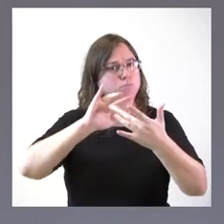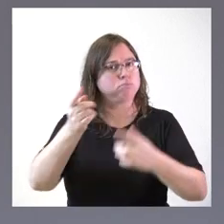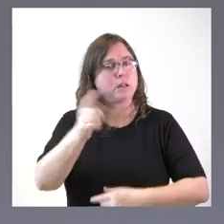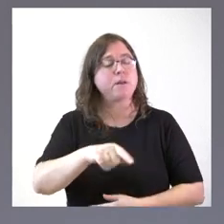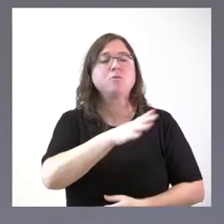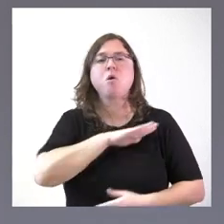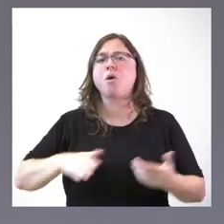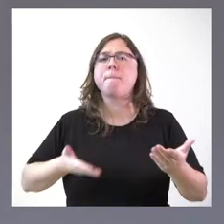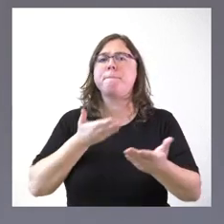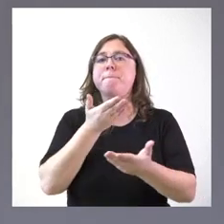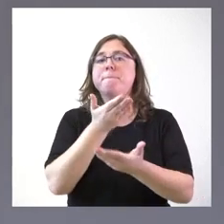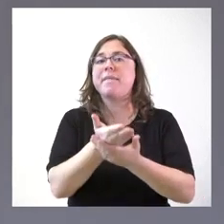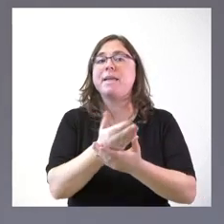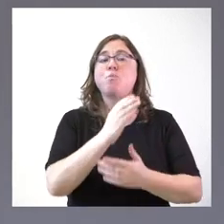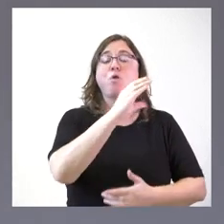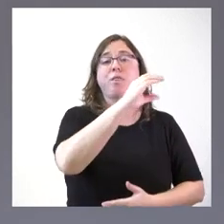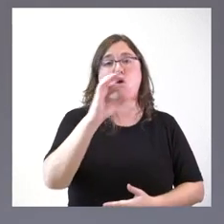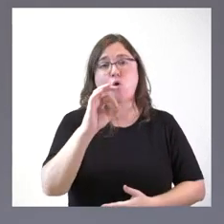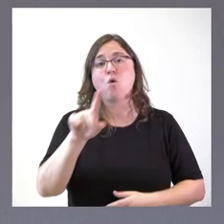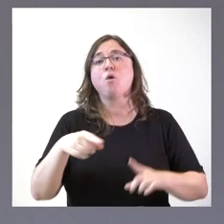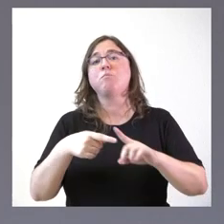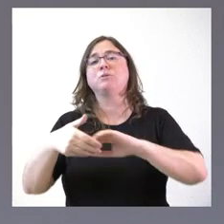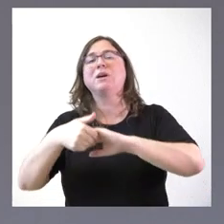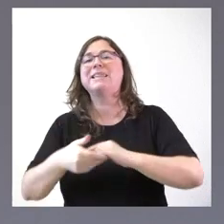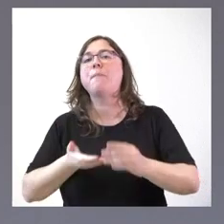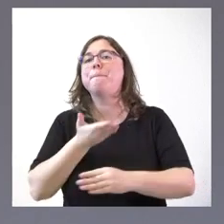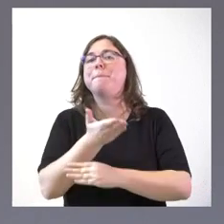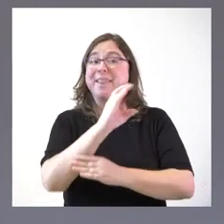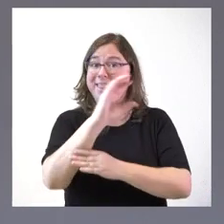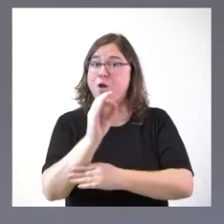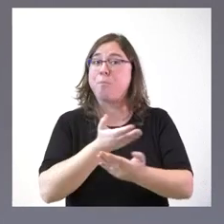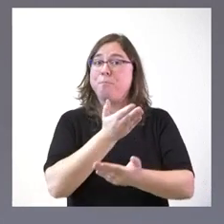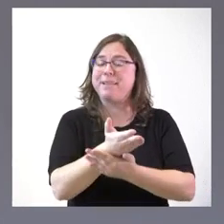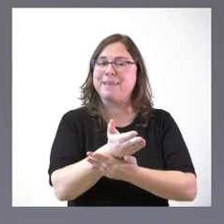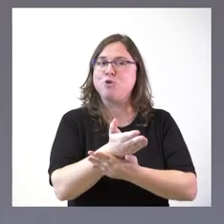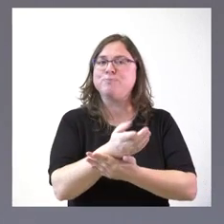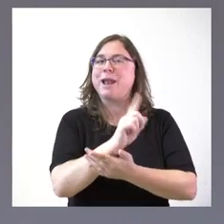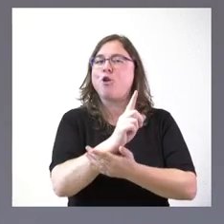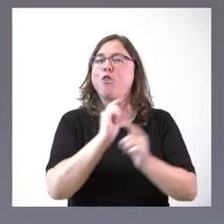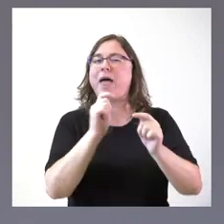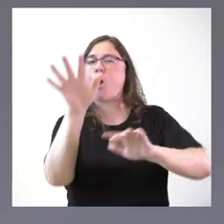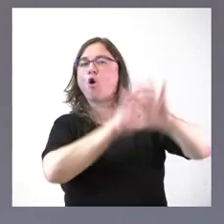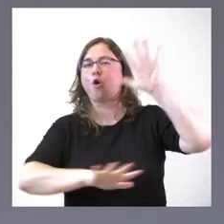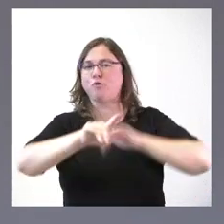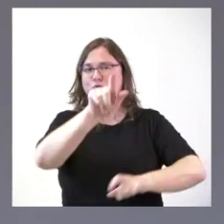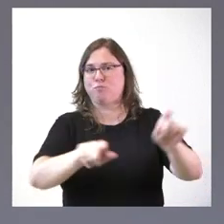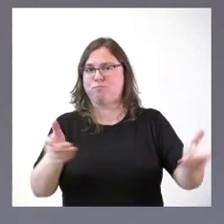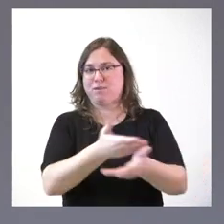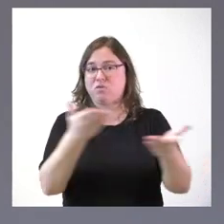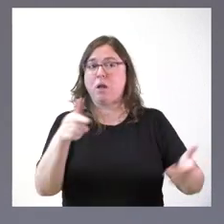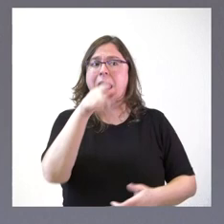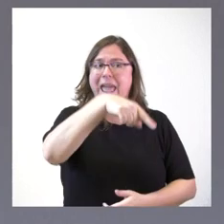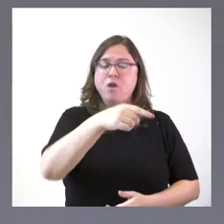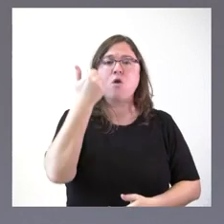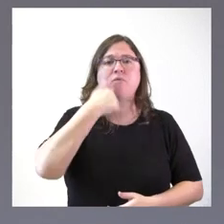pedimos a comisiones obreras, en este caso en particular, es que no trate de confundir a la ciudadanía. Ellos, este fin de semana,